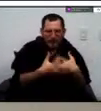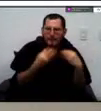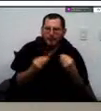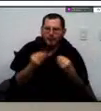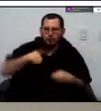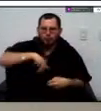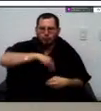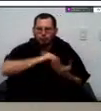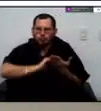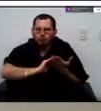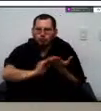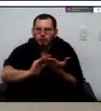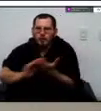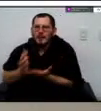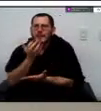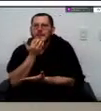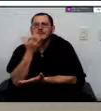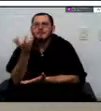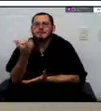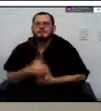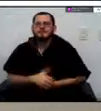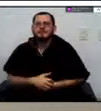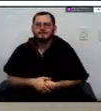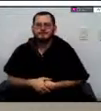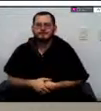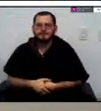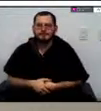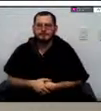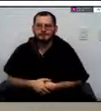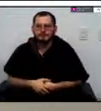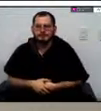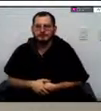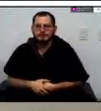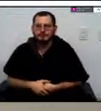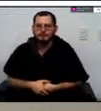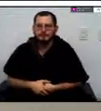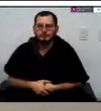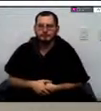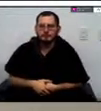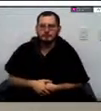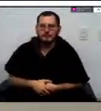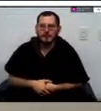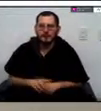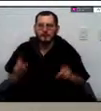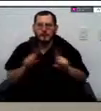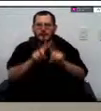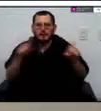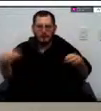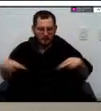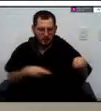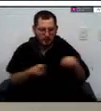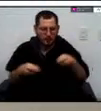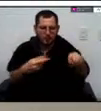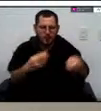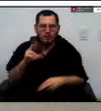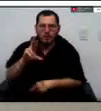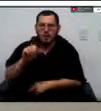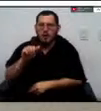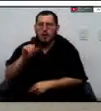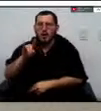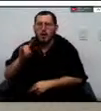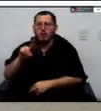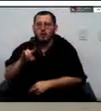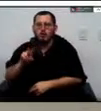es decir si como tenemos el monitoreo del río Crao Sur tenemos